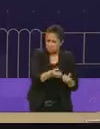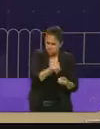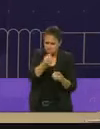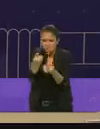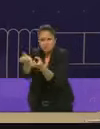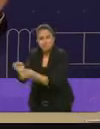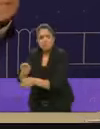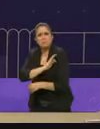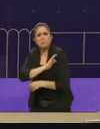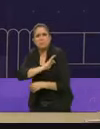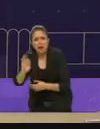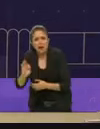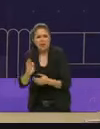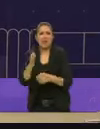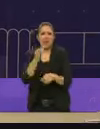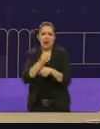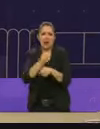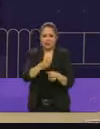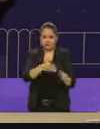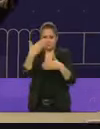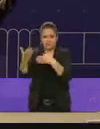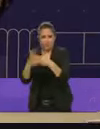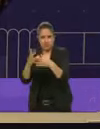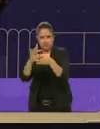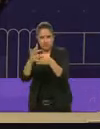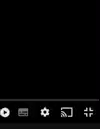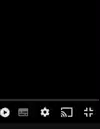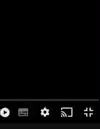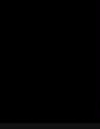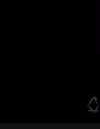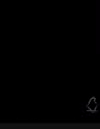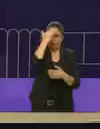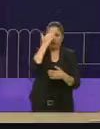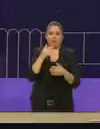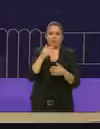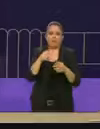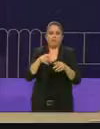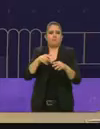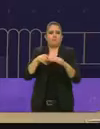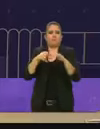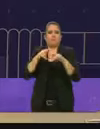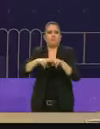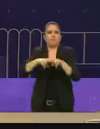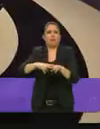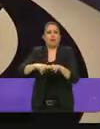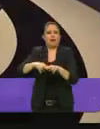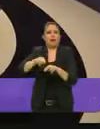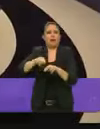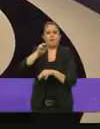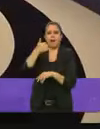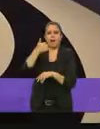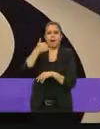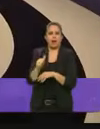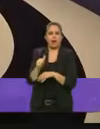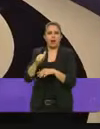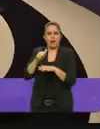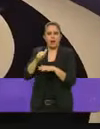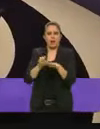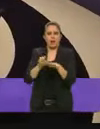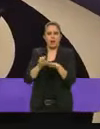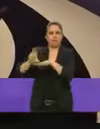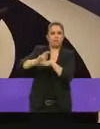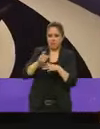regresándolo, que en otro bloque lo diré, no regresándolo al gobierno. ¿Está clara, verdad? Sí. Bueno, por supuesto que